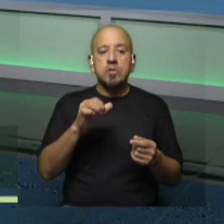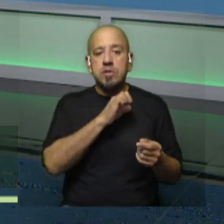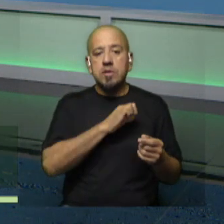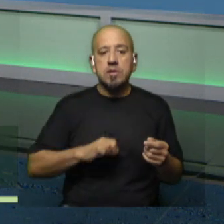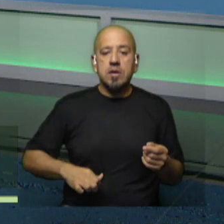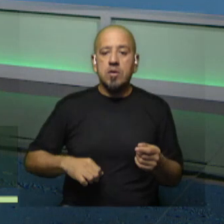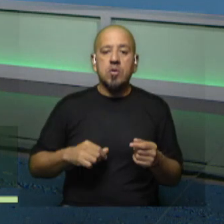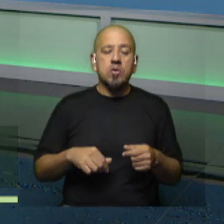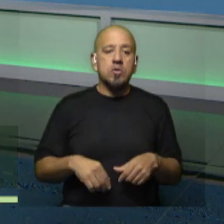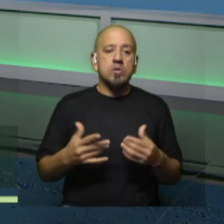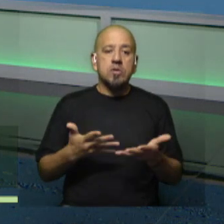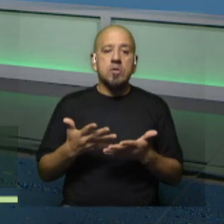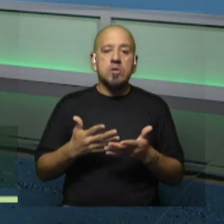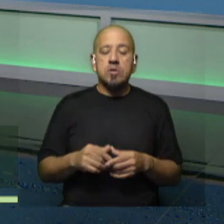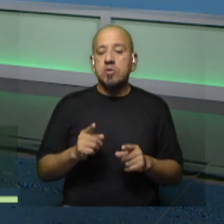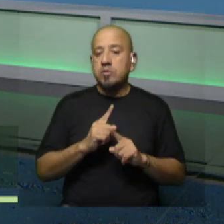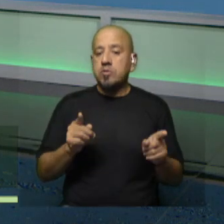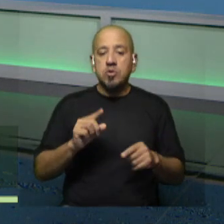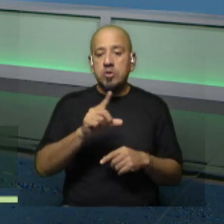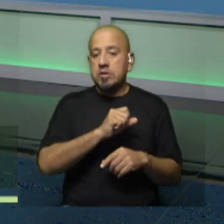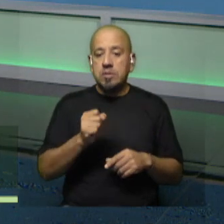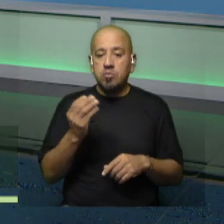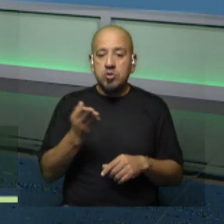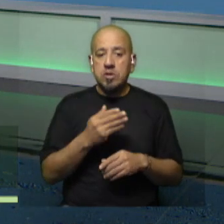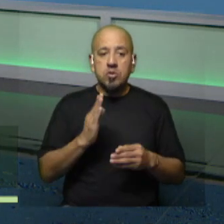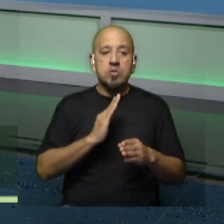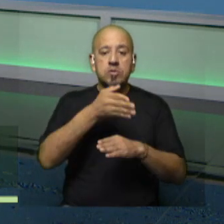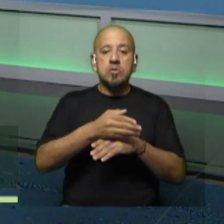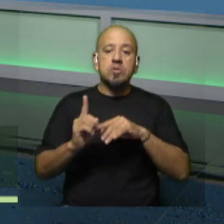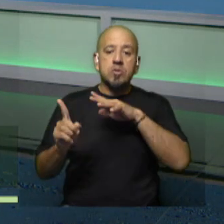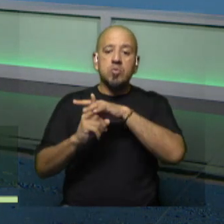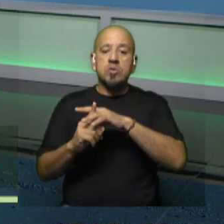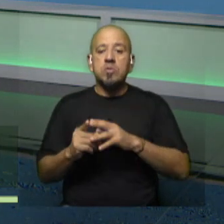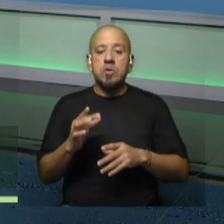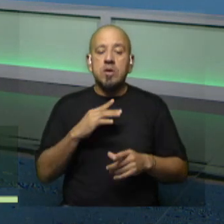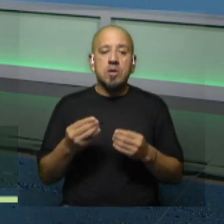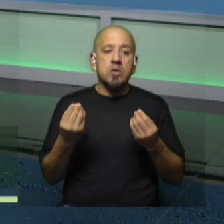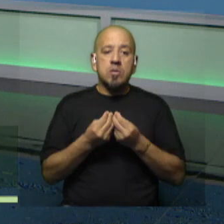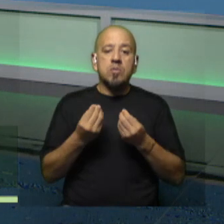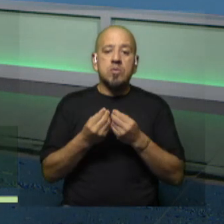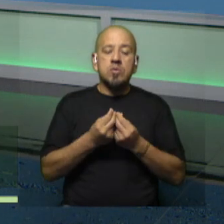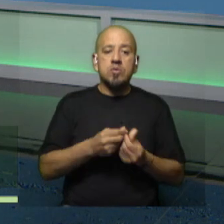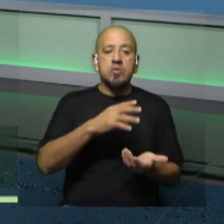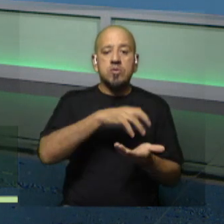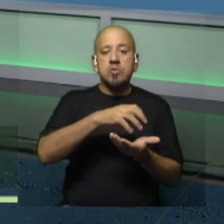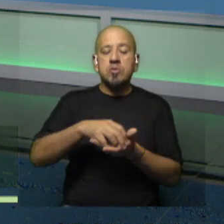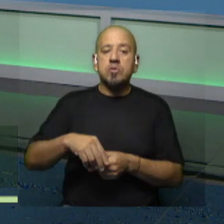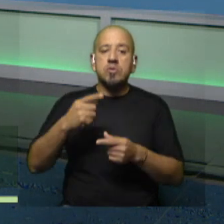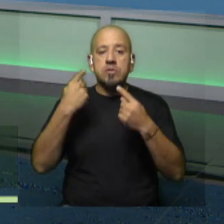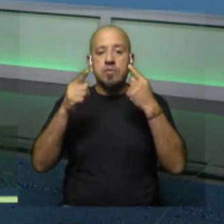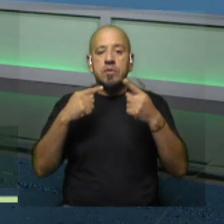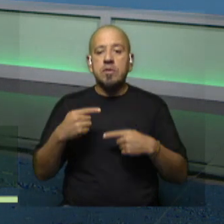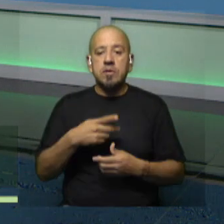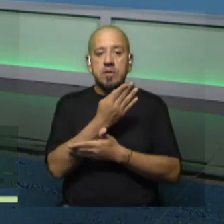no son en este momento 100% accesibles y 100% inclusivos. Hay muchos lugares en los cuales personas con diferentes discapacidades